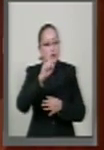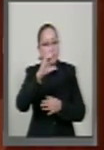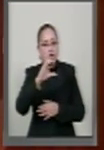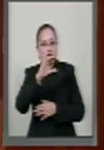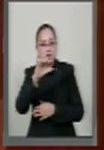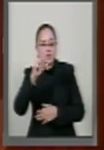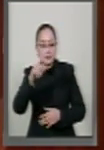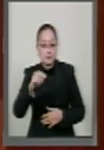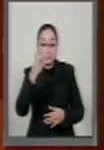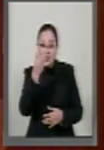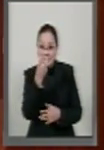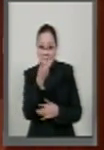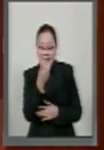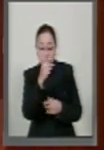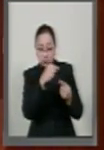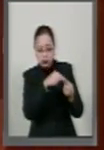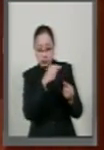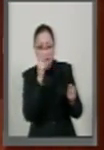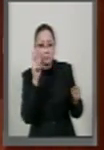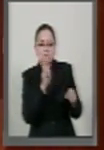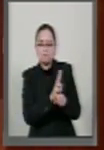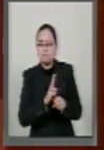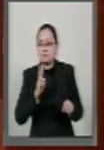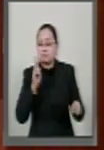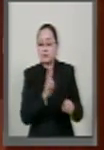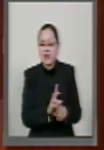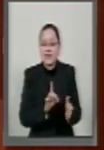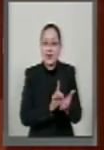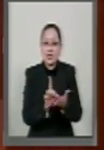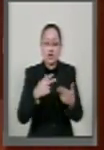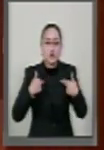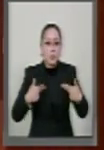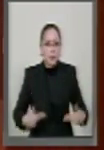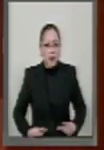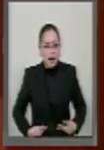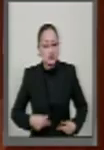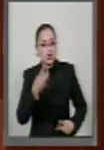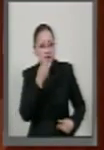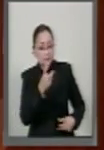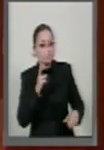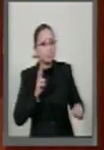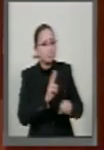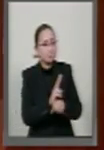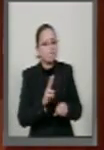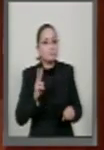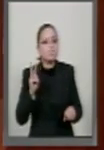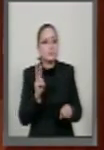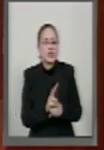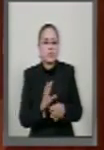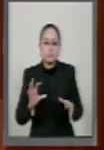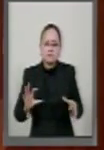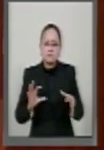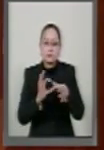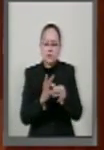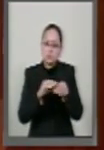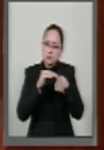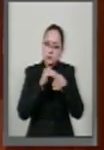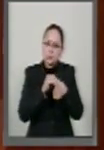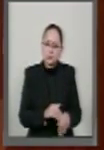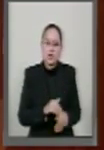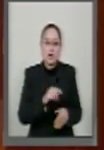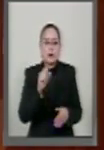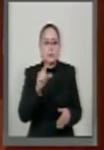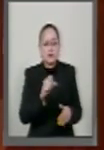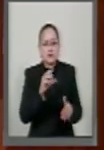es el guardián de los derechos humanos, es el guardián del apego irrestricto al